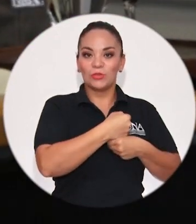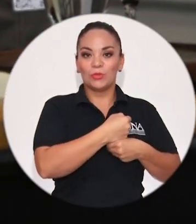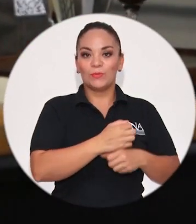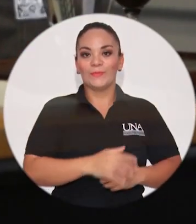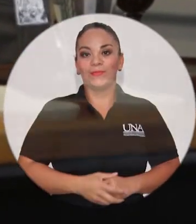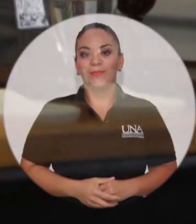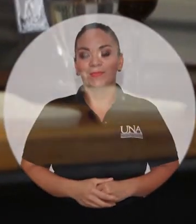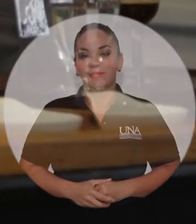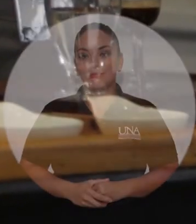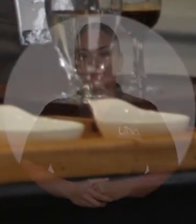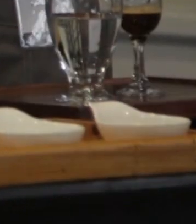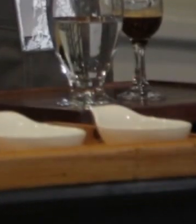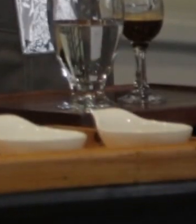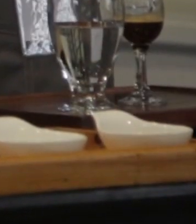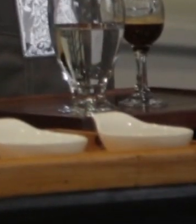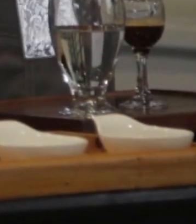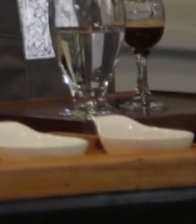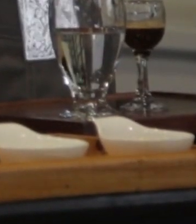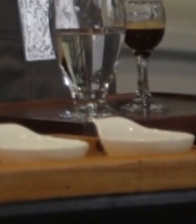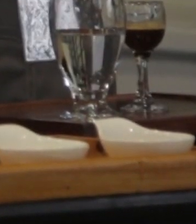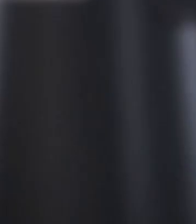el trabajo que ellos hacen con el café.